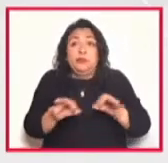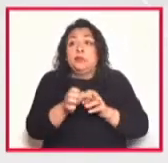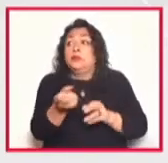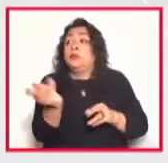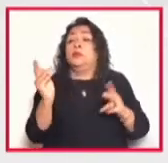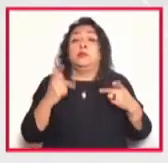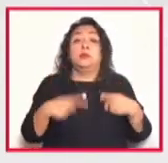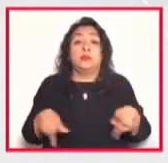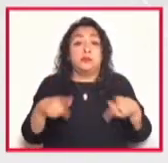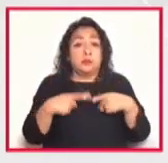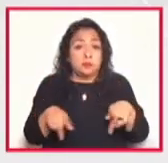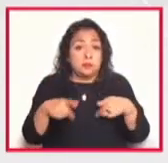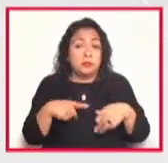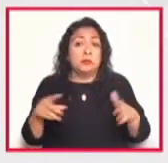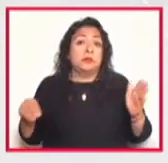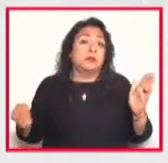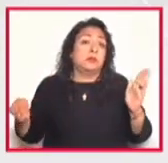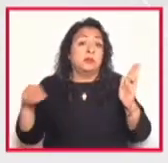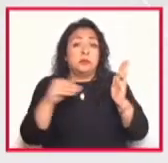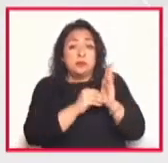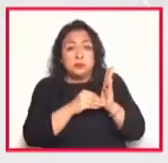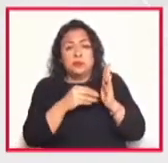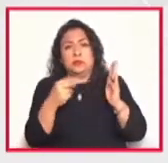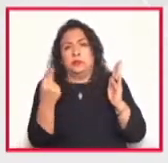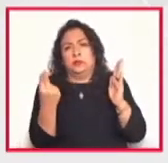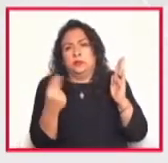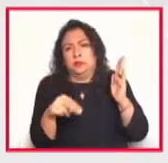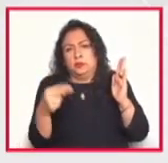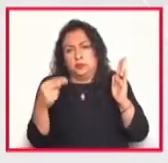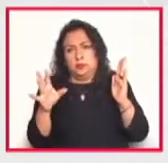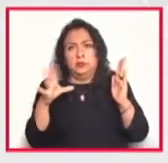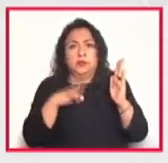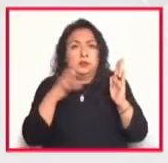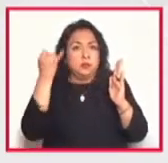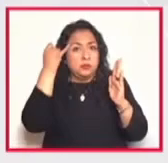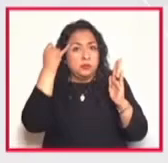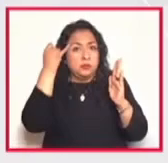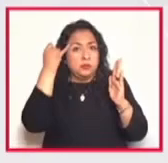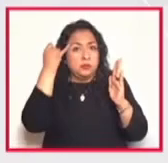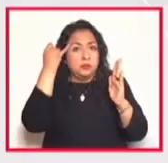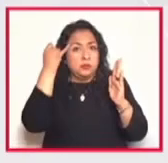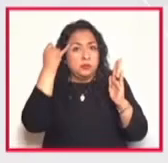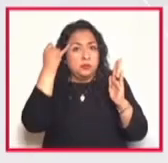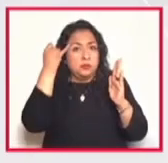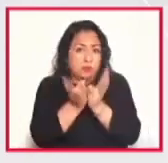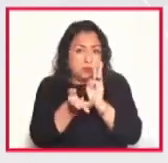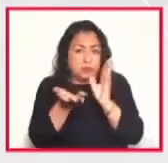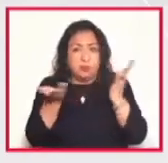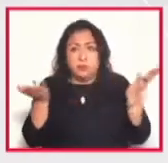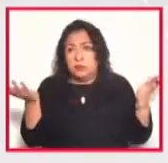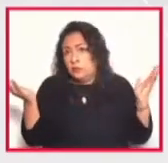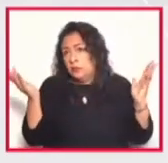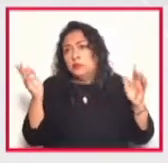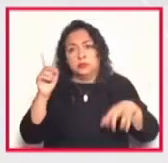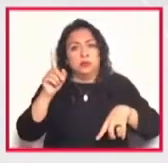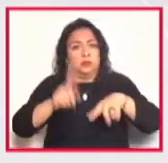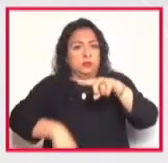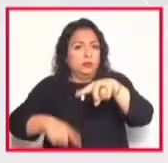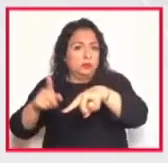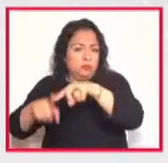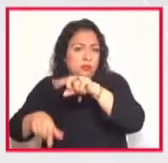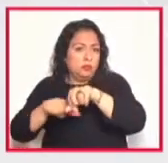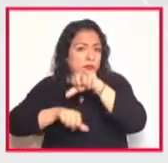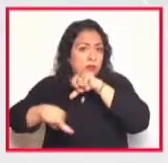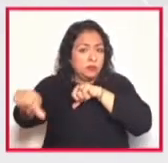que pusieron ese nombre y que crearon ese chat, pues ya no están en la institución. La